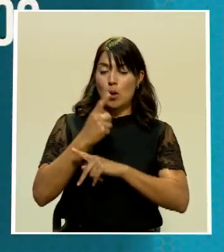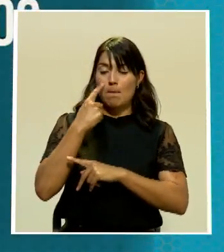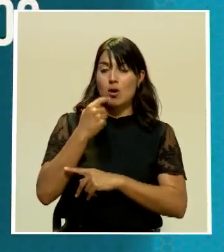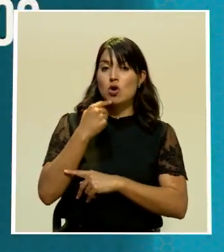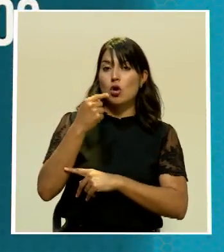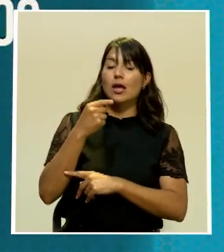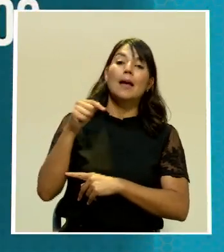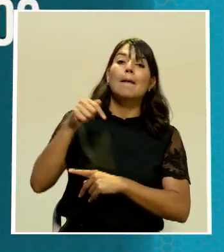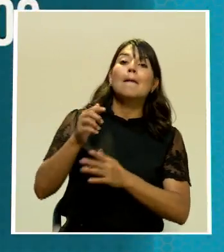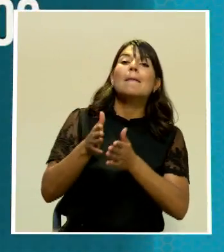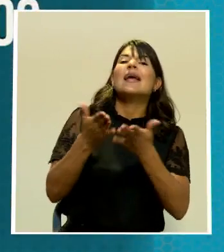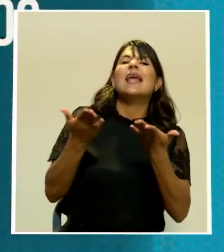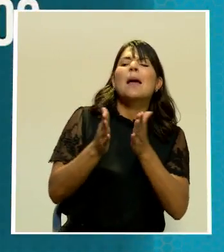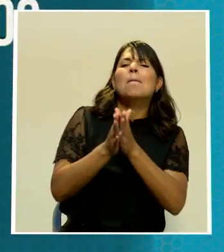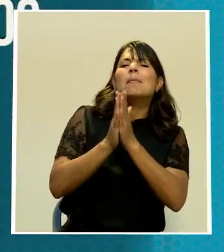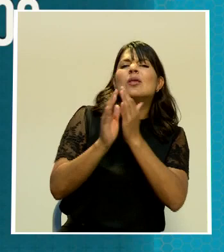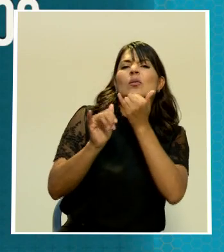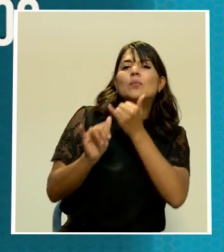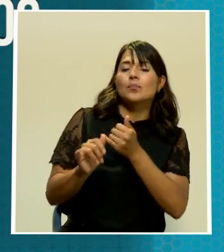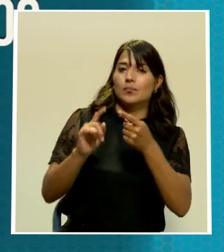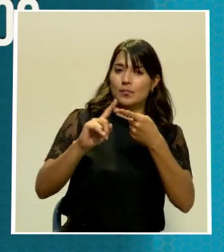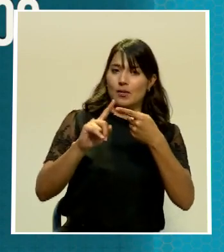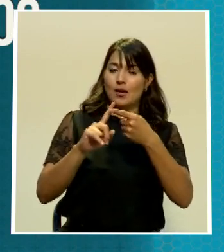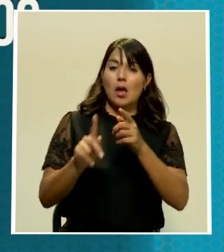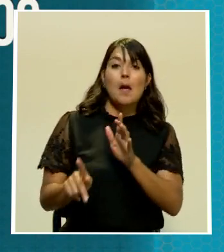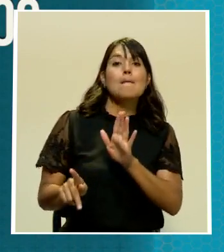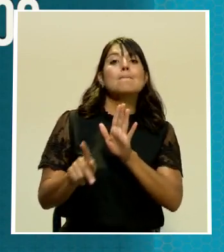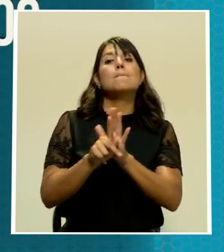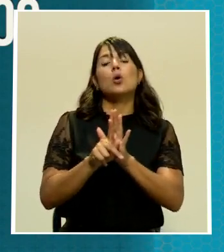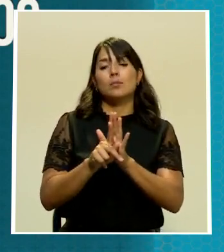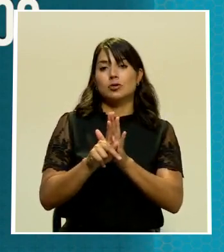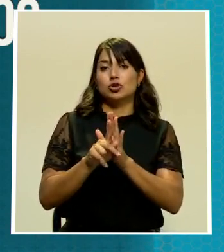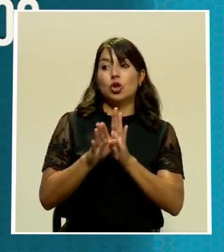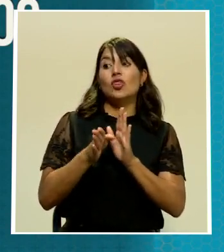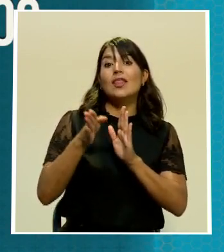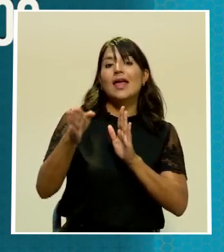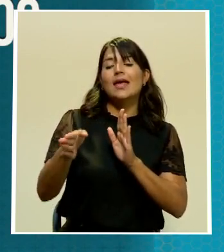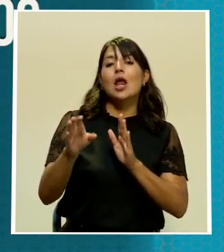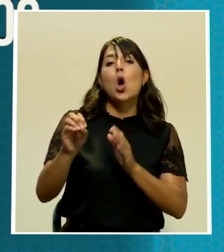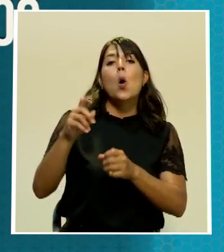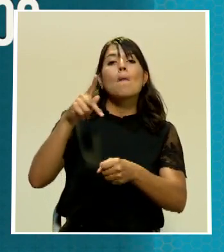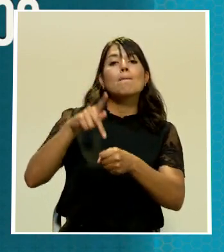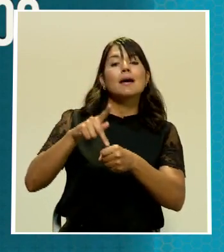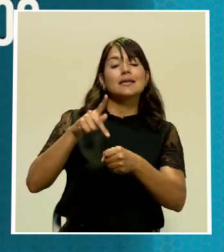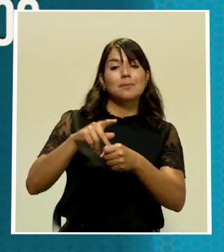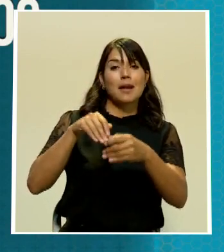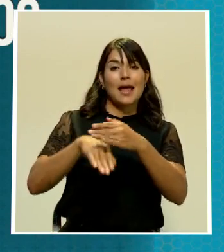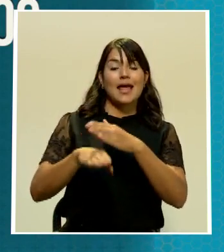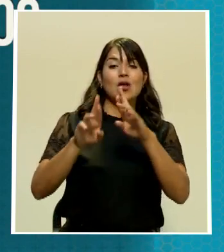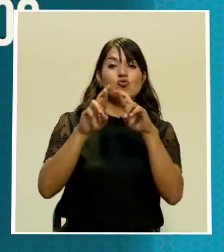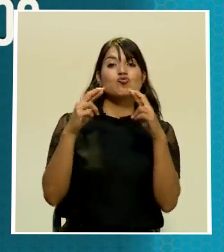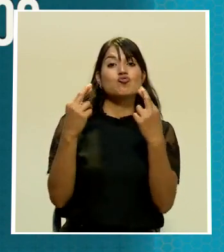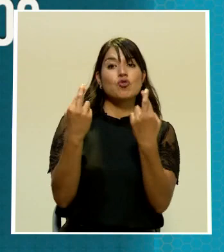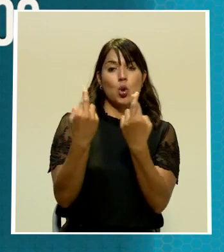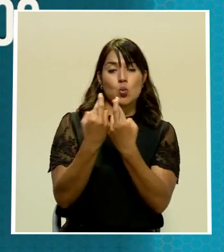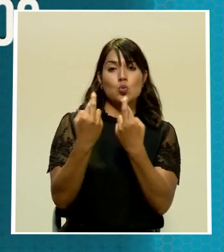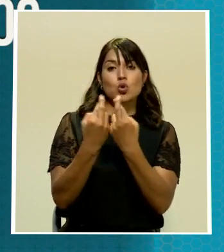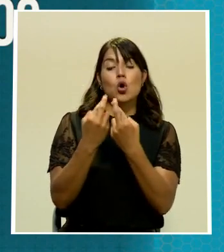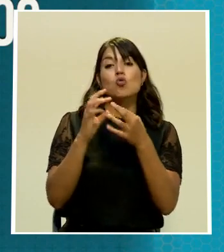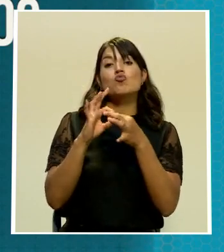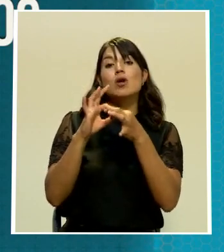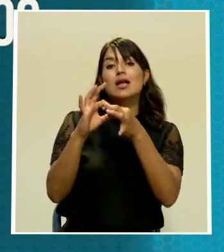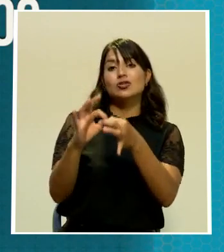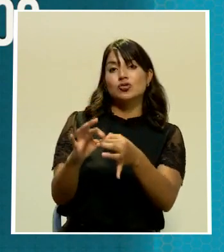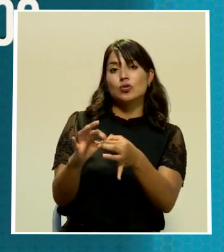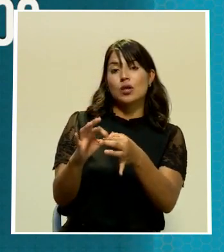Prohibición de concurrir o participar presencial o virtualmente en reuniones tendientes a continuar con los